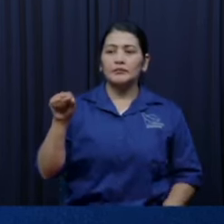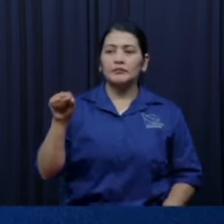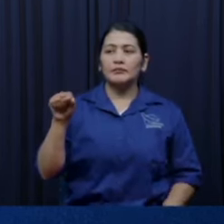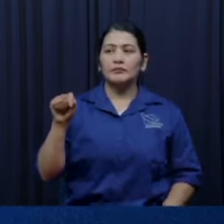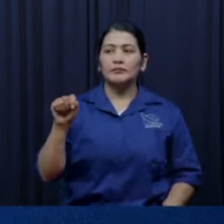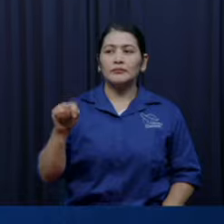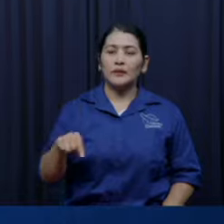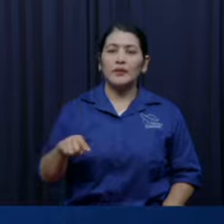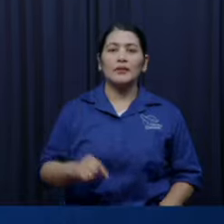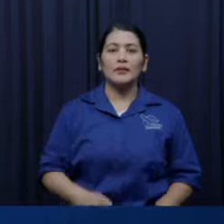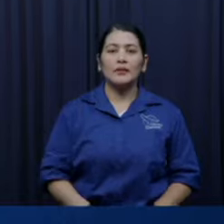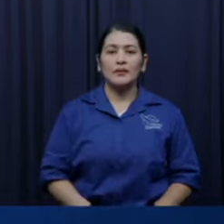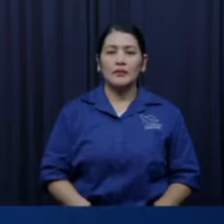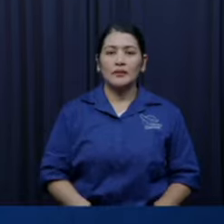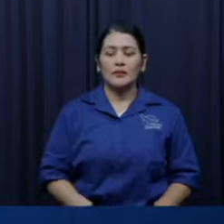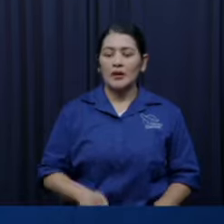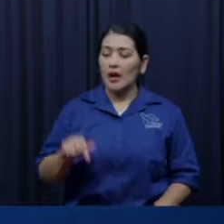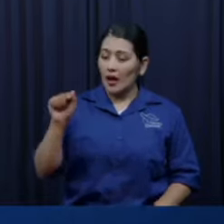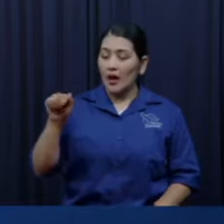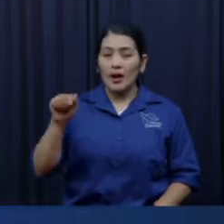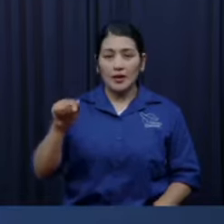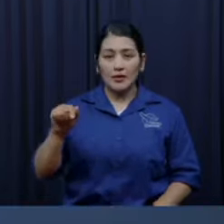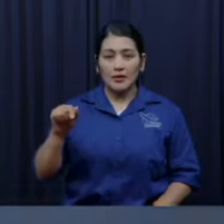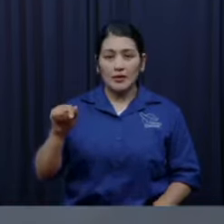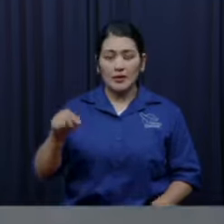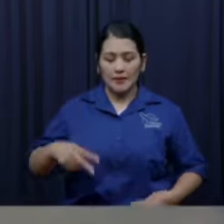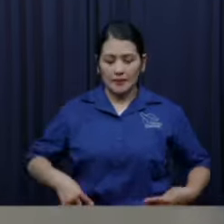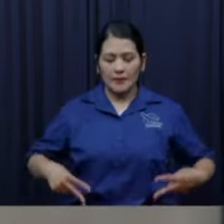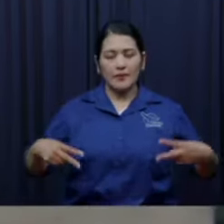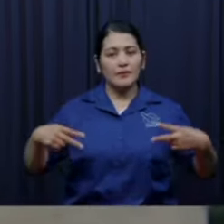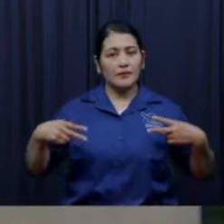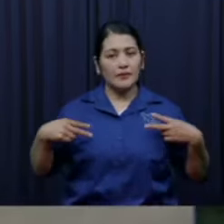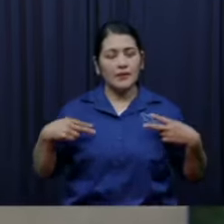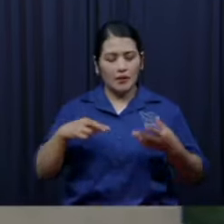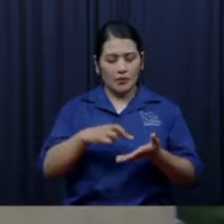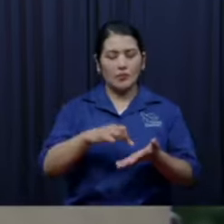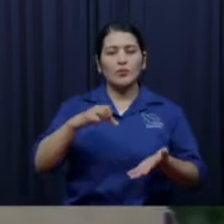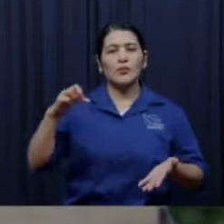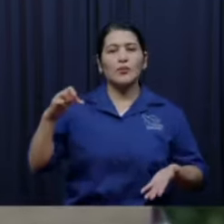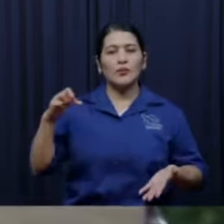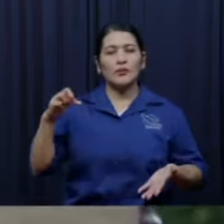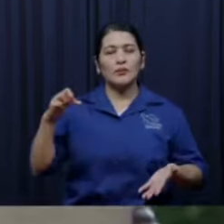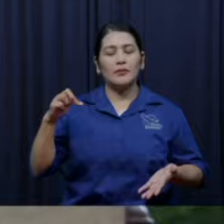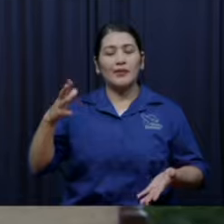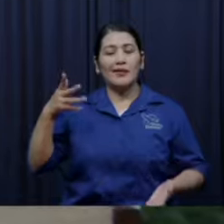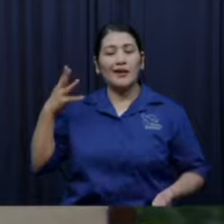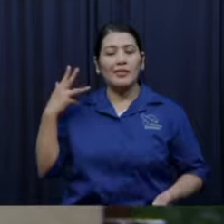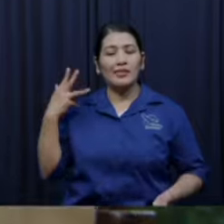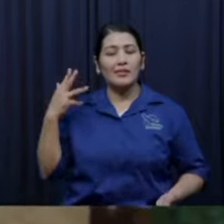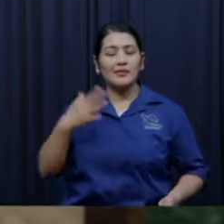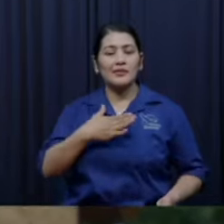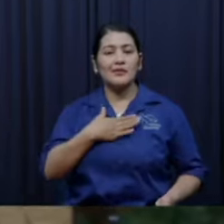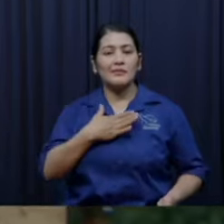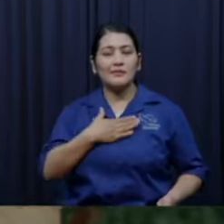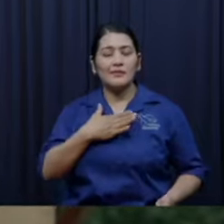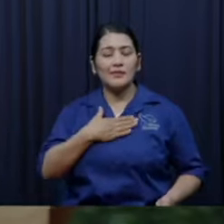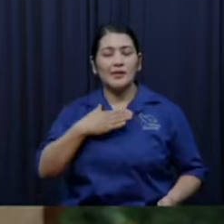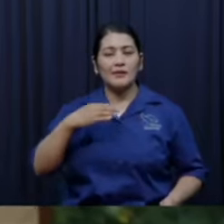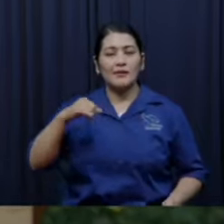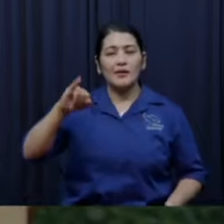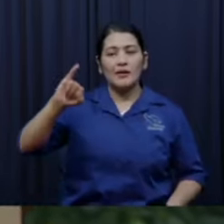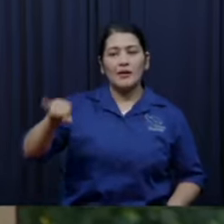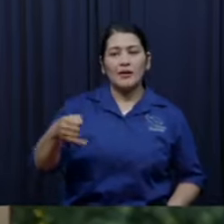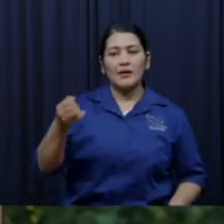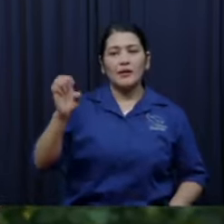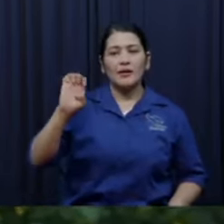Eso, ahí habitaban los jebuceos, pero los jebuceos eran la última,